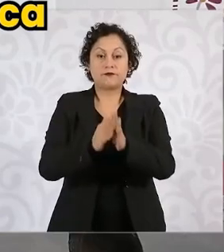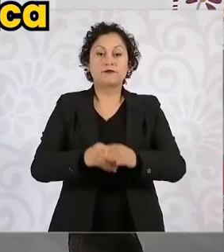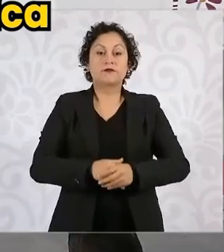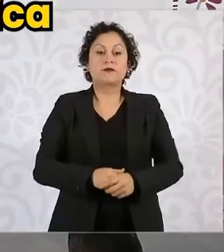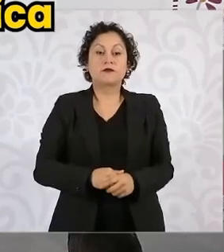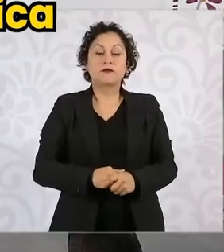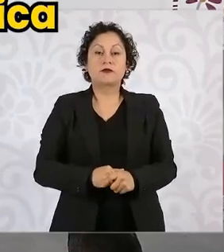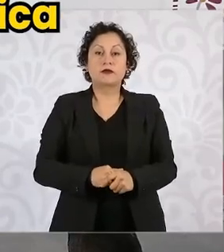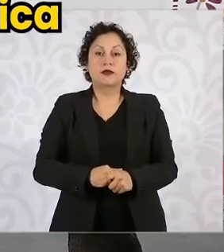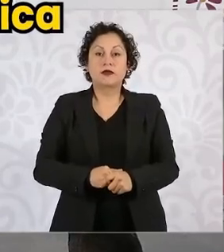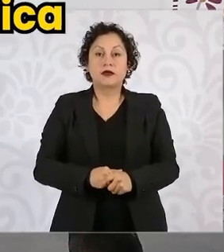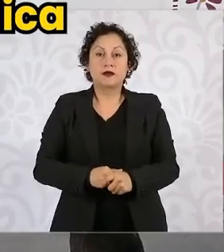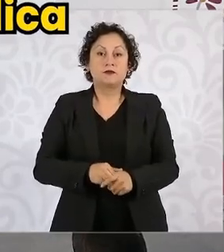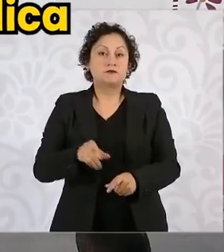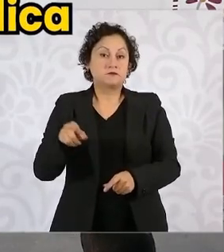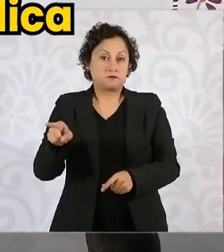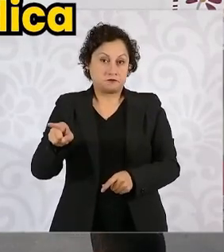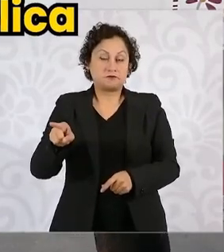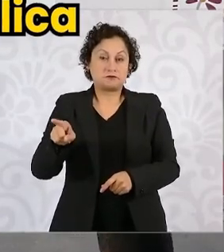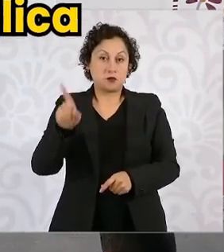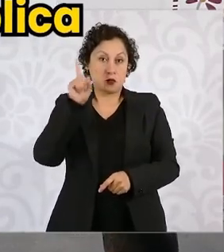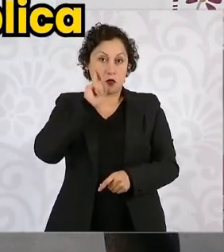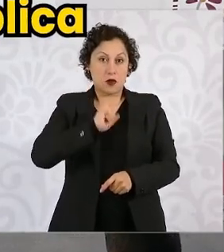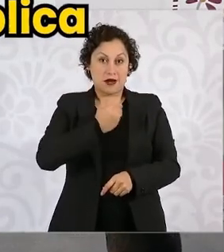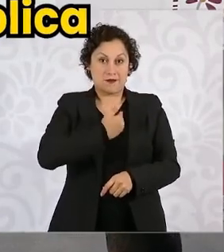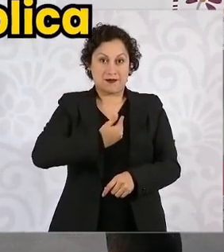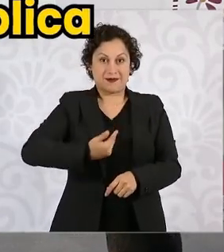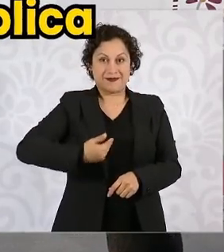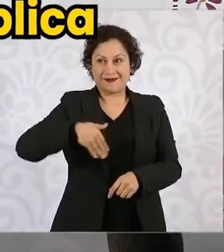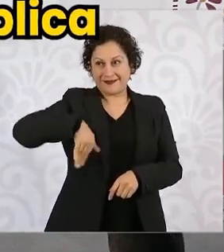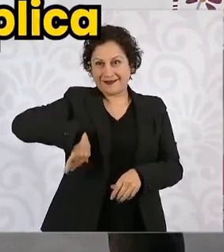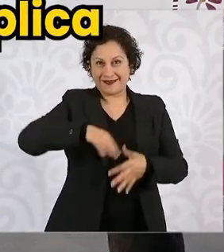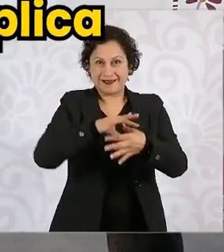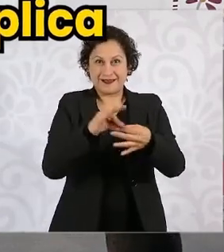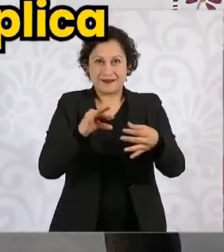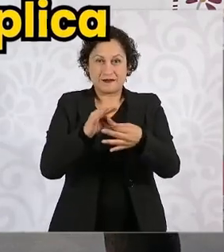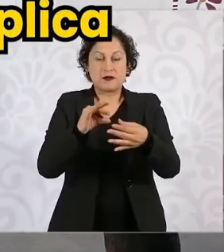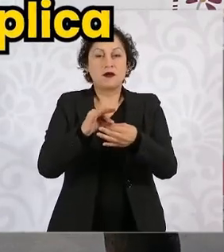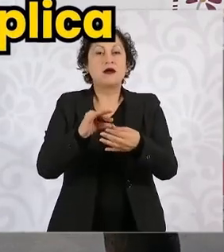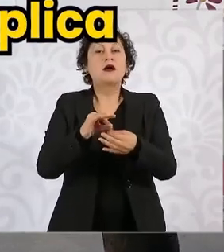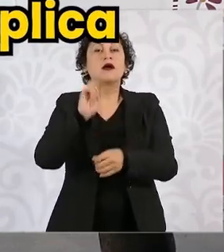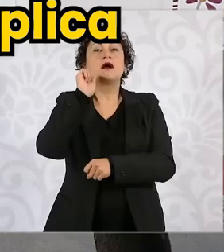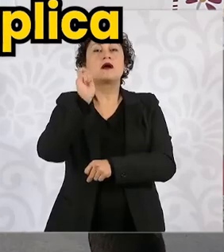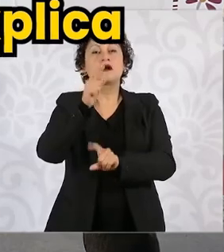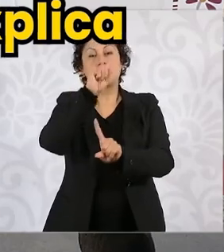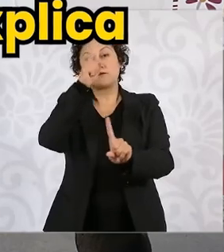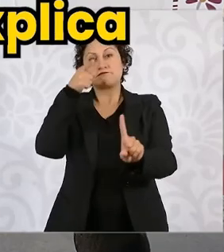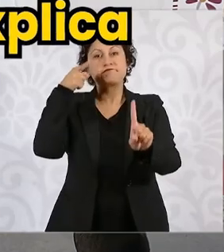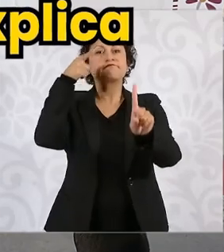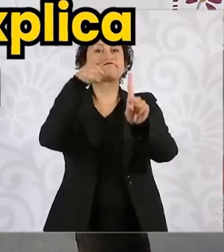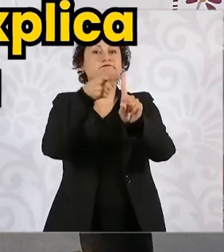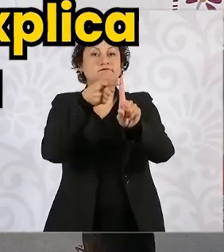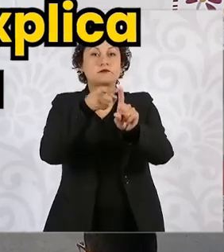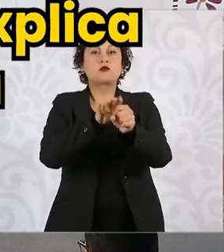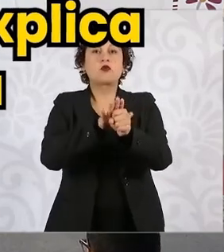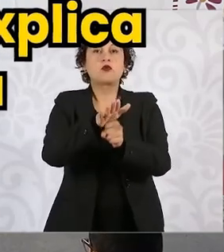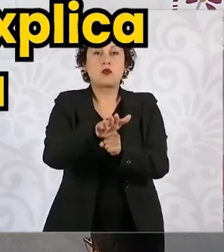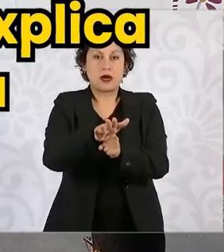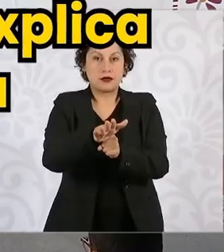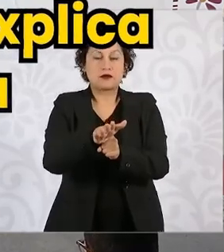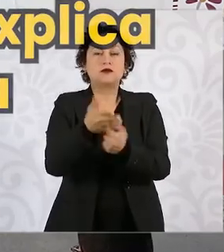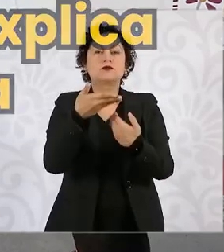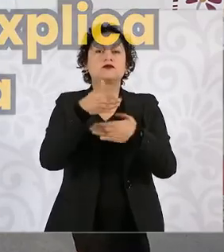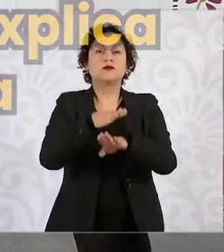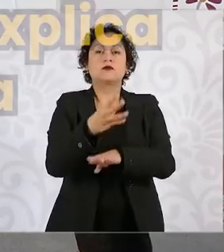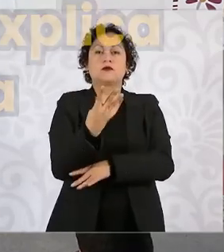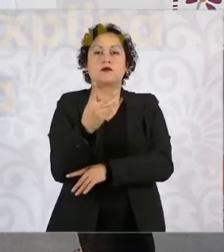Como dijo la presidenta en la presentación, el eje rector, la brújula de la política de la Cuarta Transformación